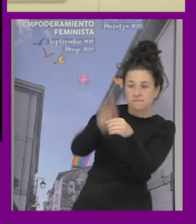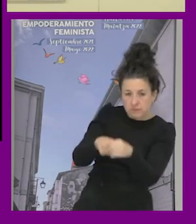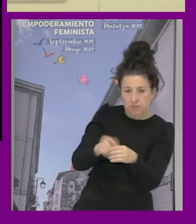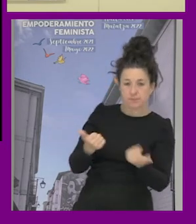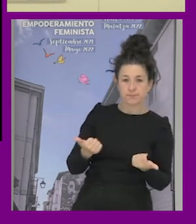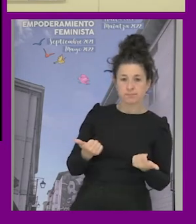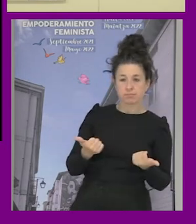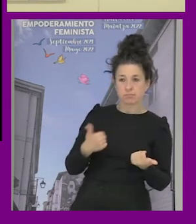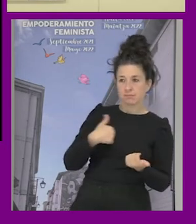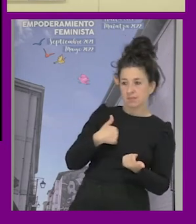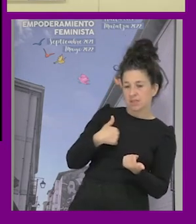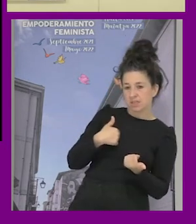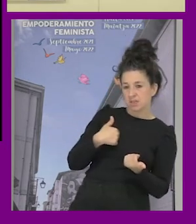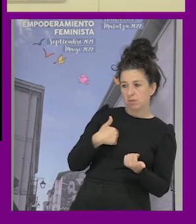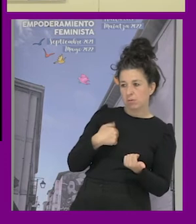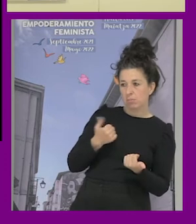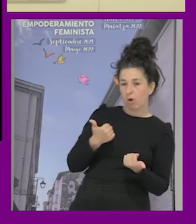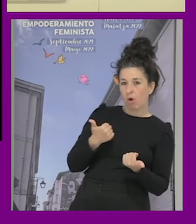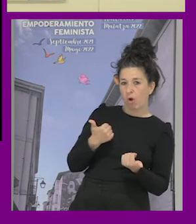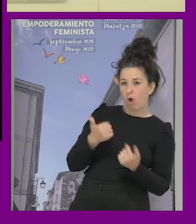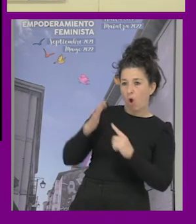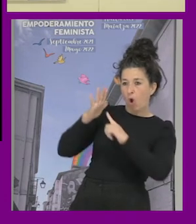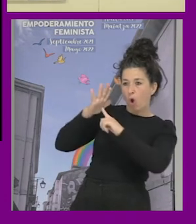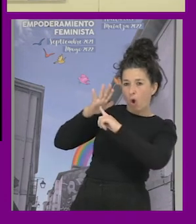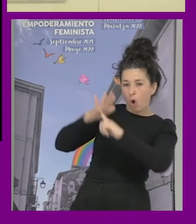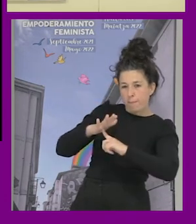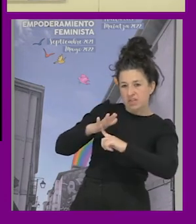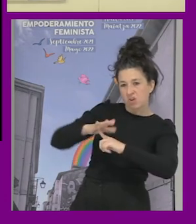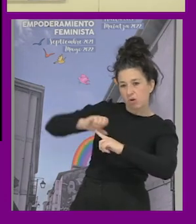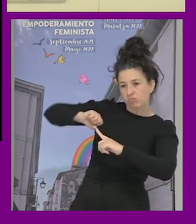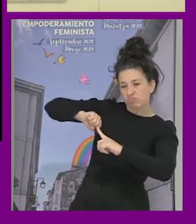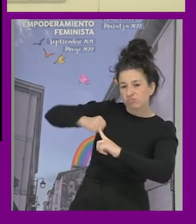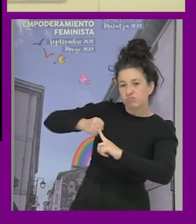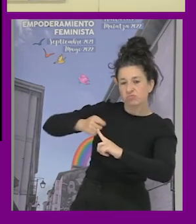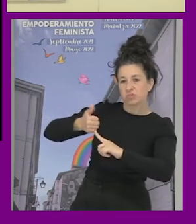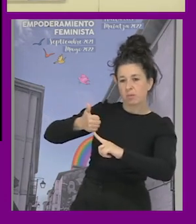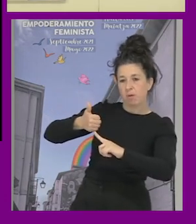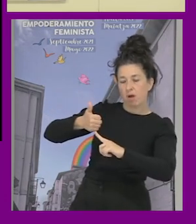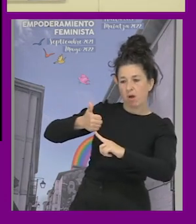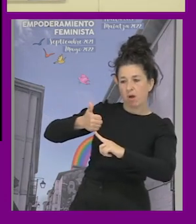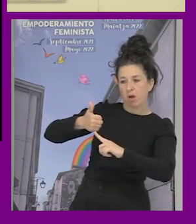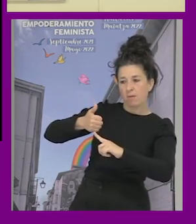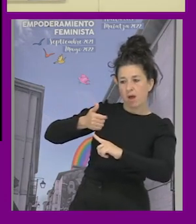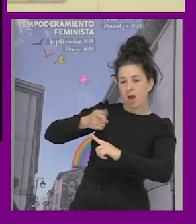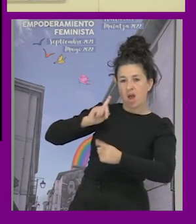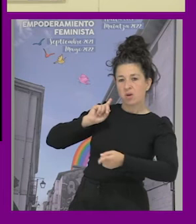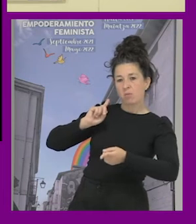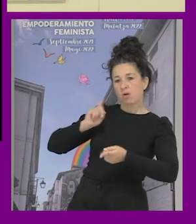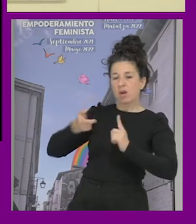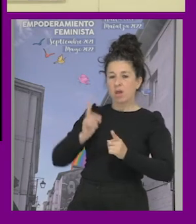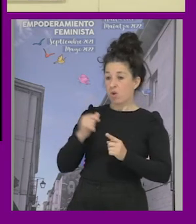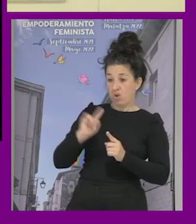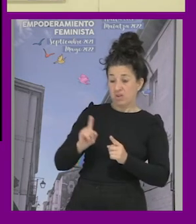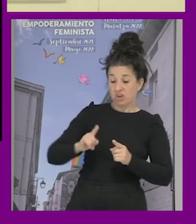netamente opresor que va por la calle marcando sino alguien que cuando va por la por la acera la gente se aparta o agarra el